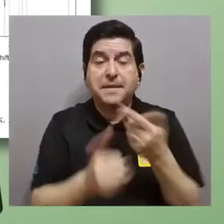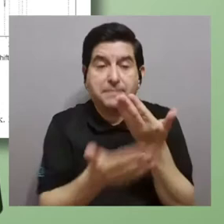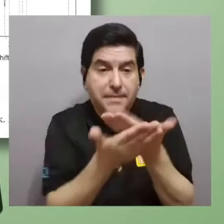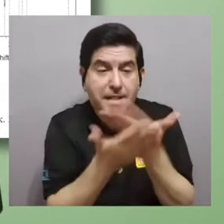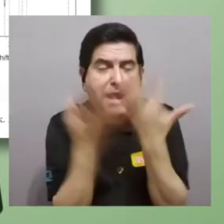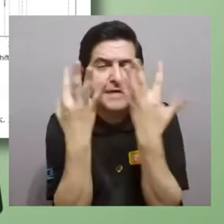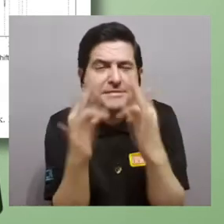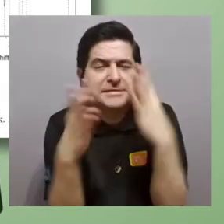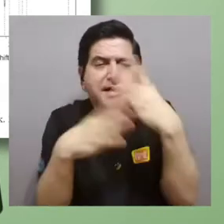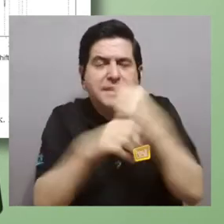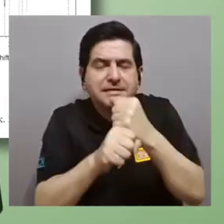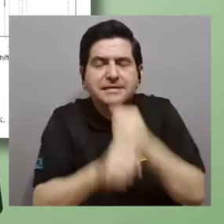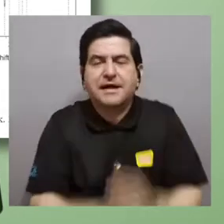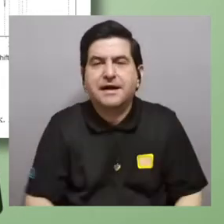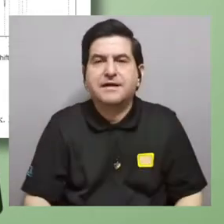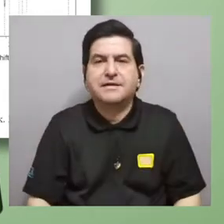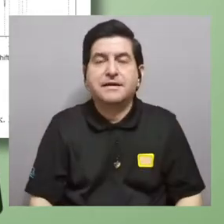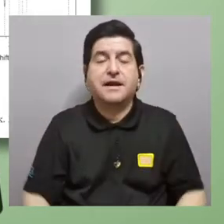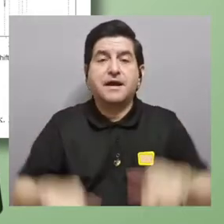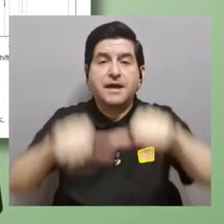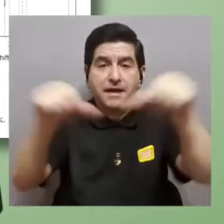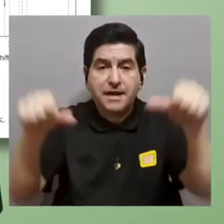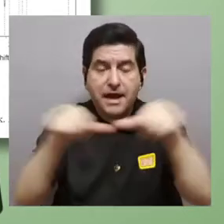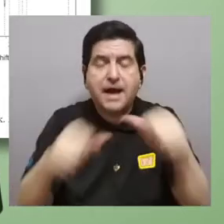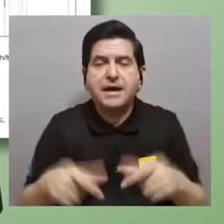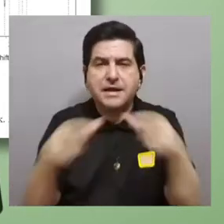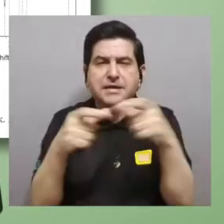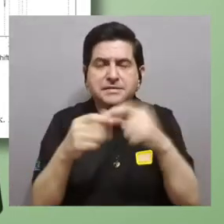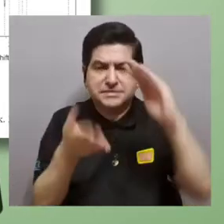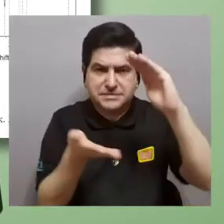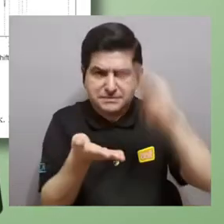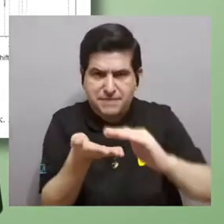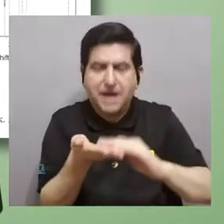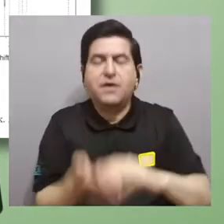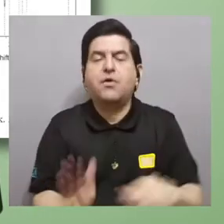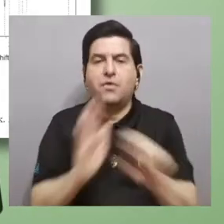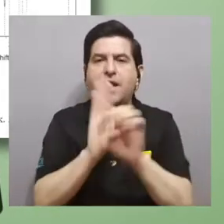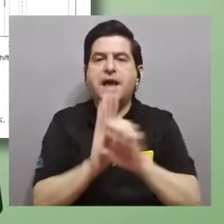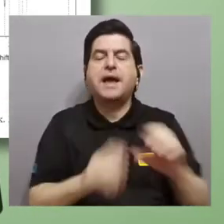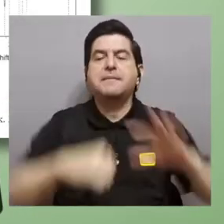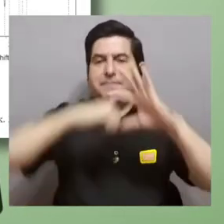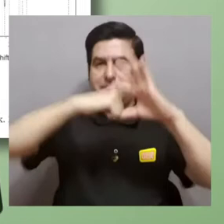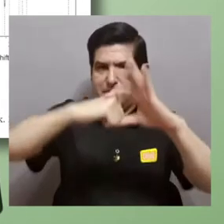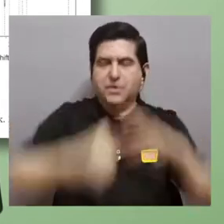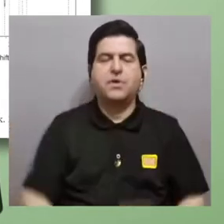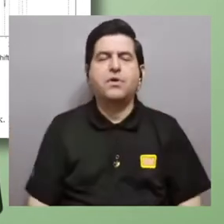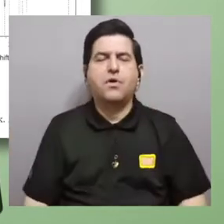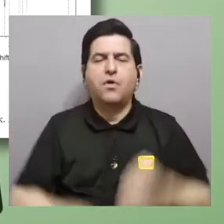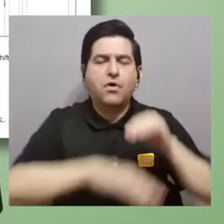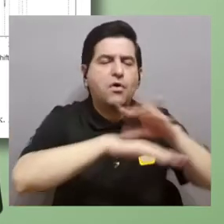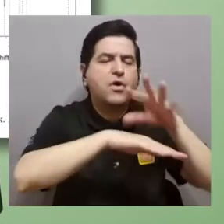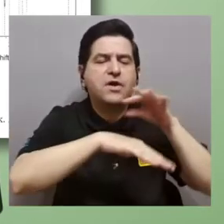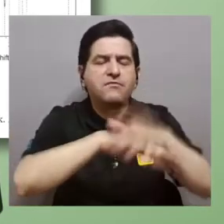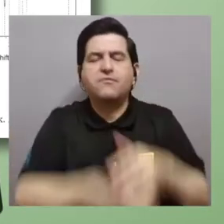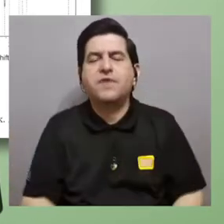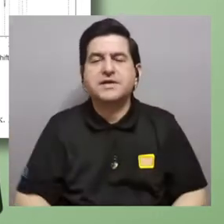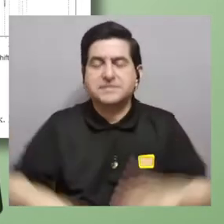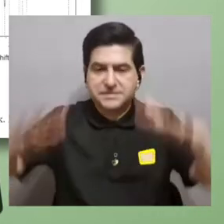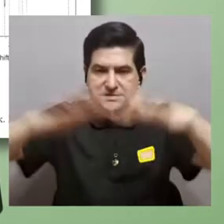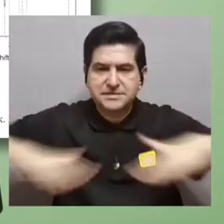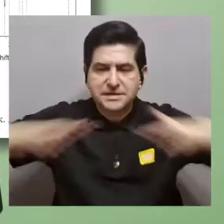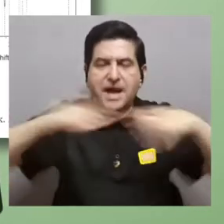Fueron los primeros experimentos que intentamos hacer en el campo magnético muy bajos, como el campo magnético terrestre, para determinar la